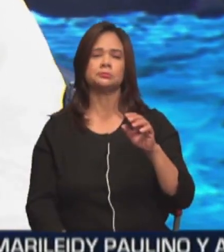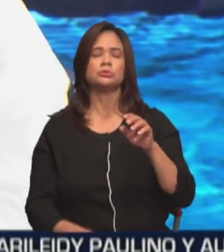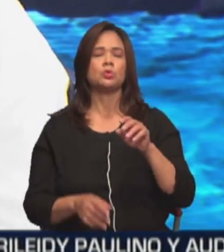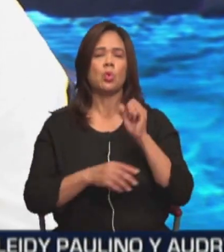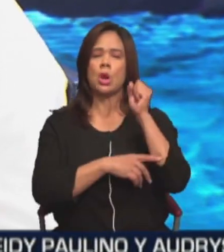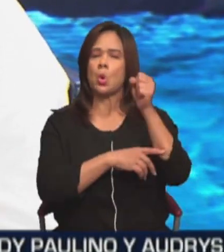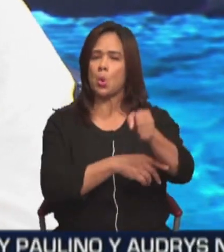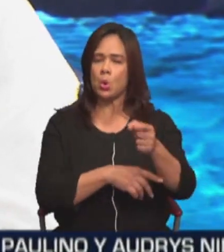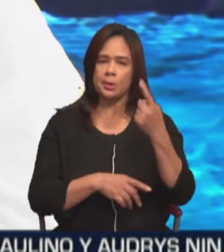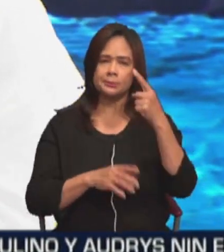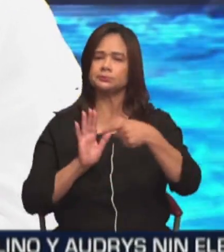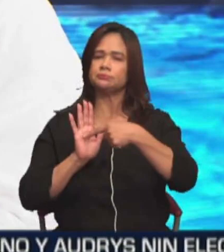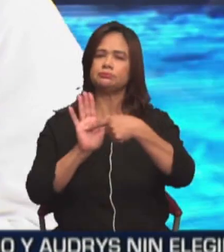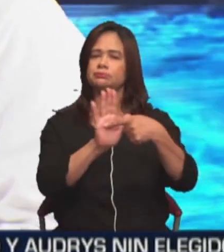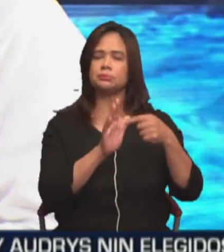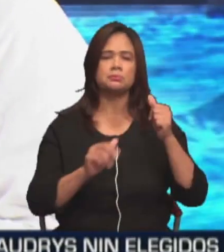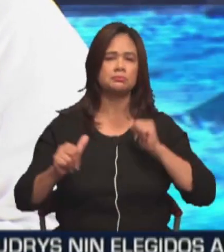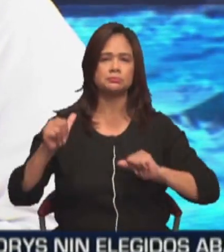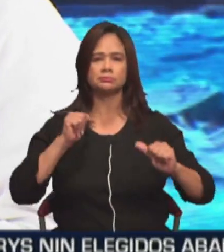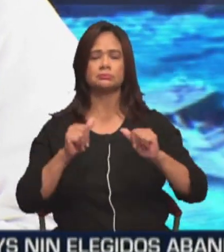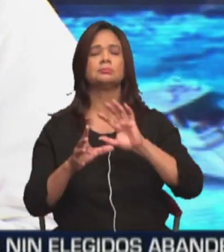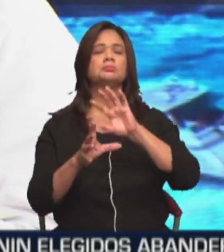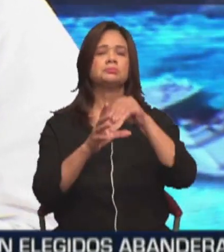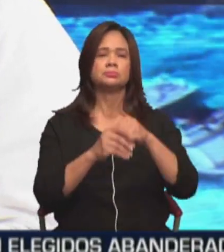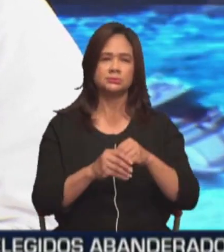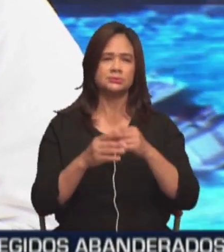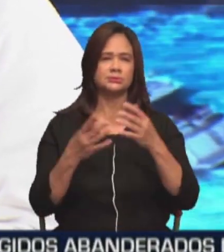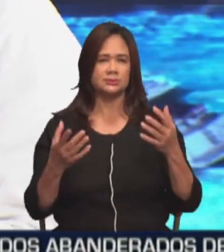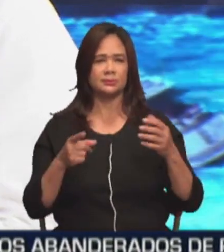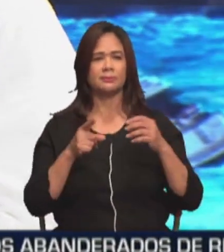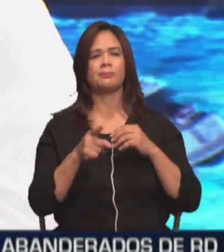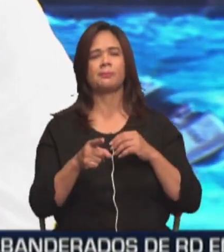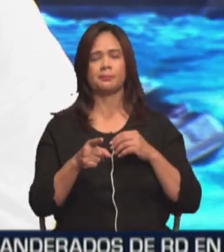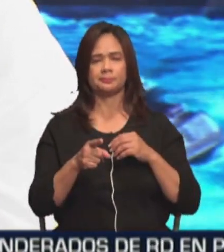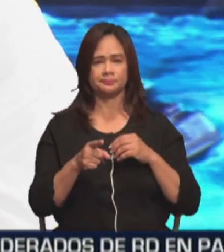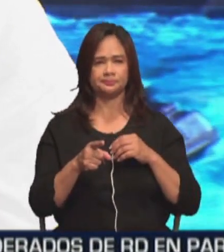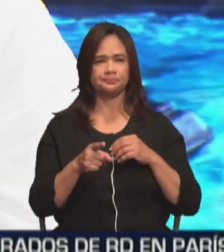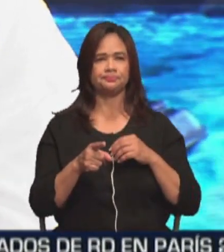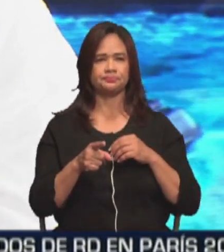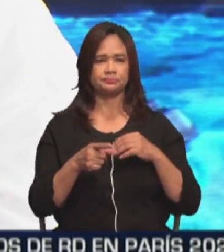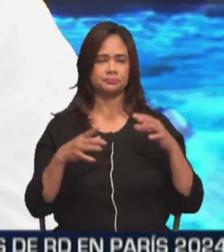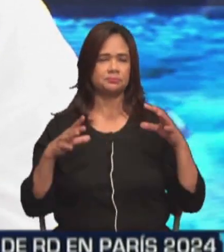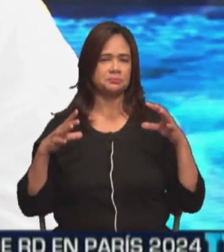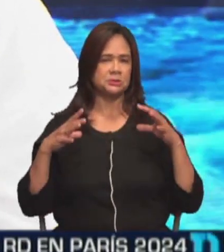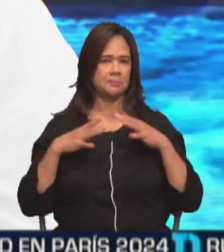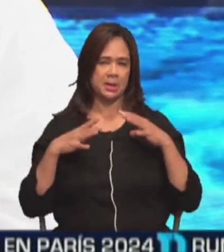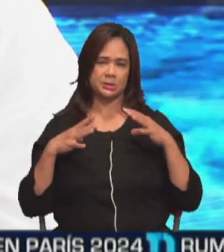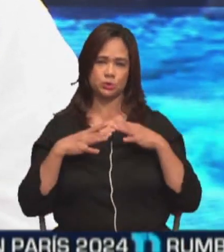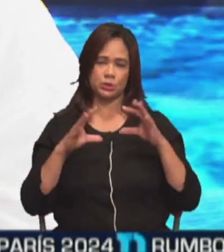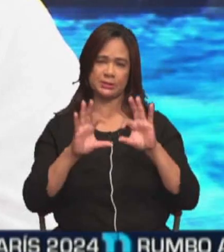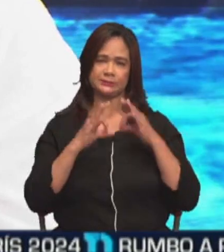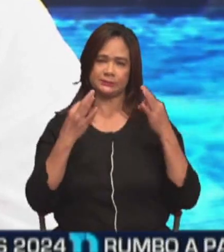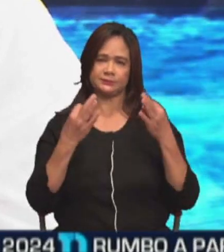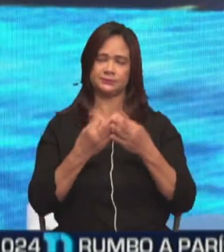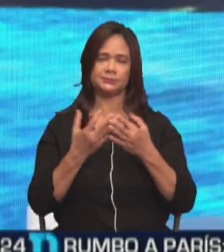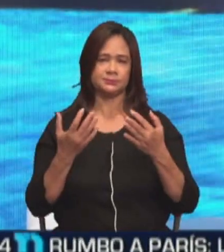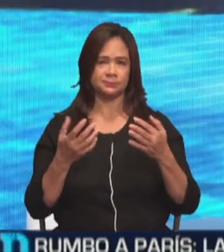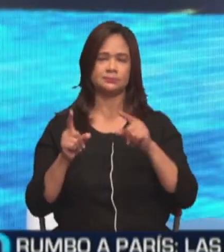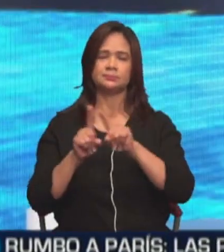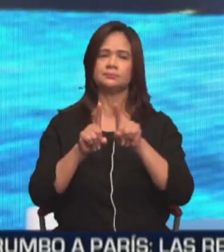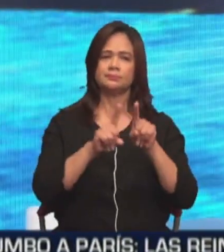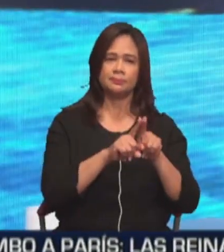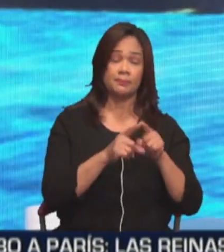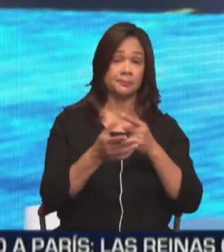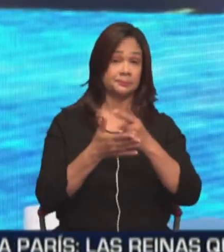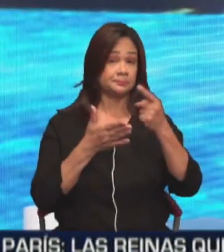ver los espectáculos de la ciudad, pero también participa y se envuelve en la magia de estas vacaciones en familia. Sí, porque coincide también